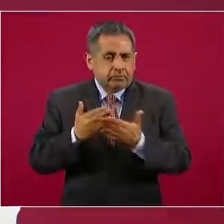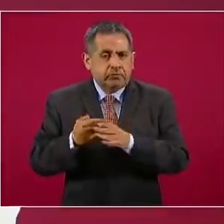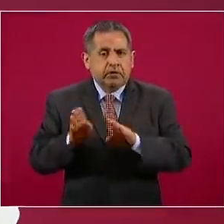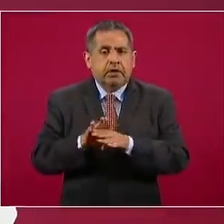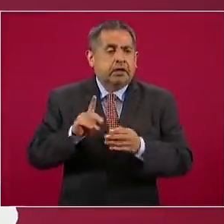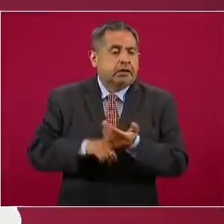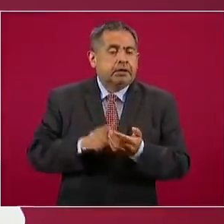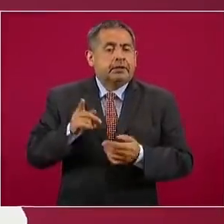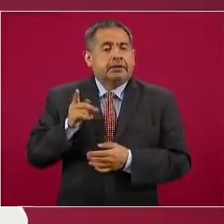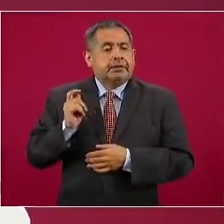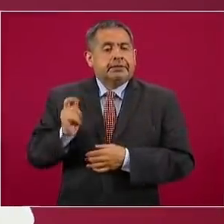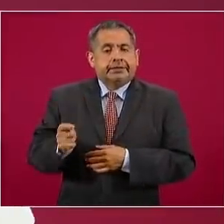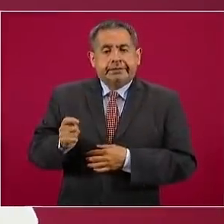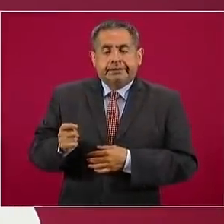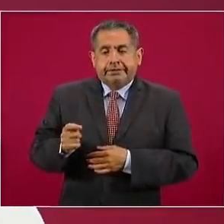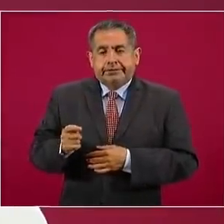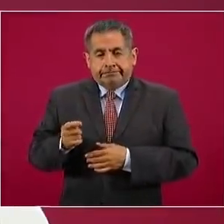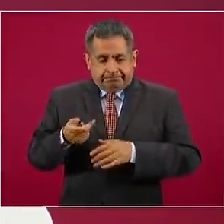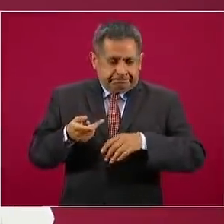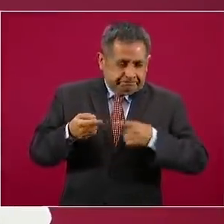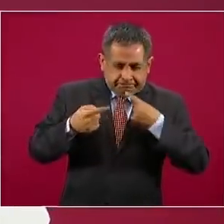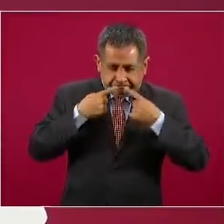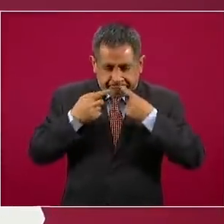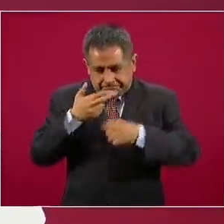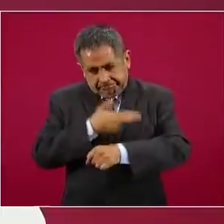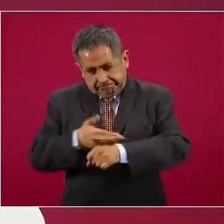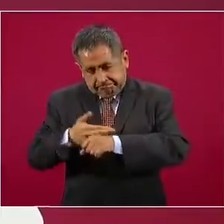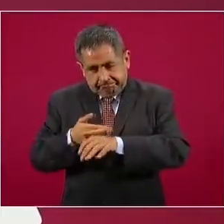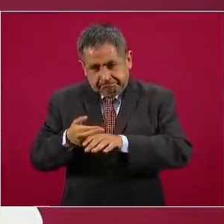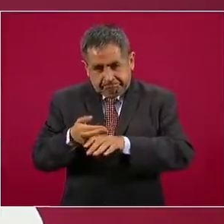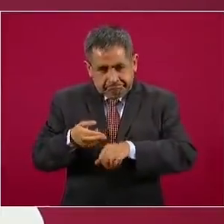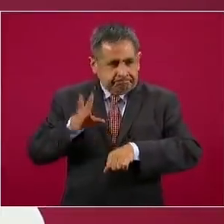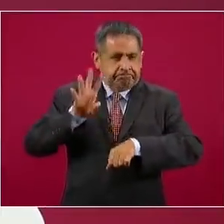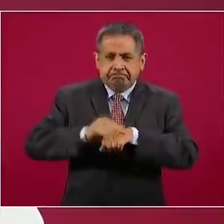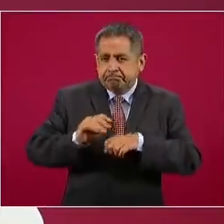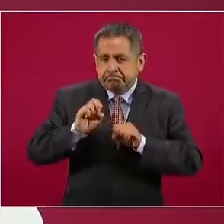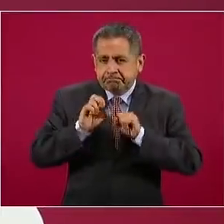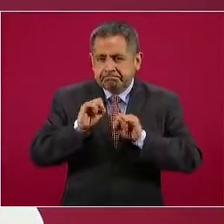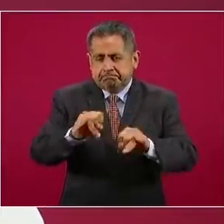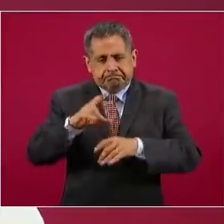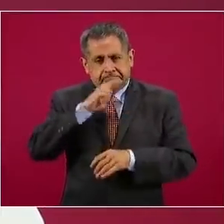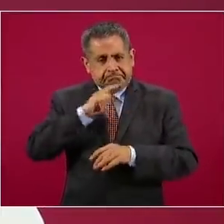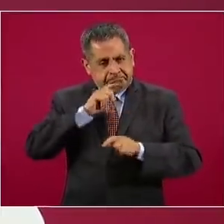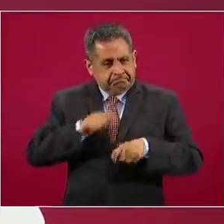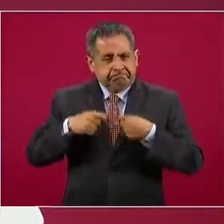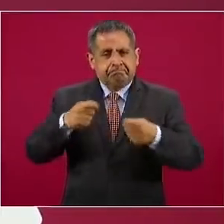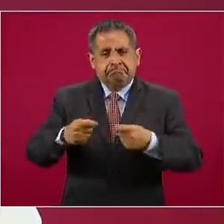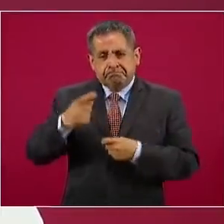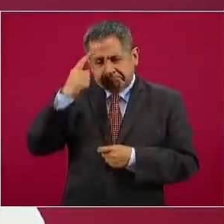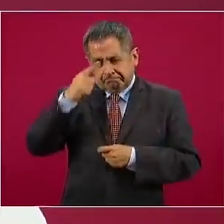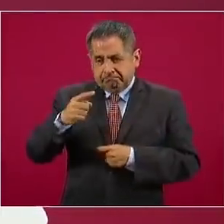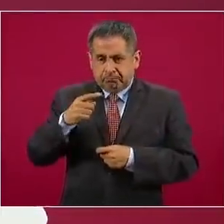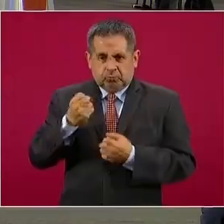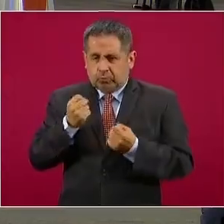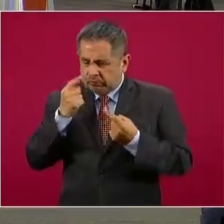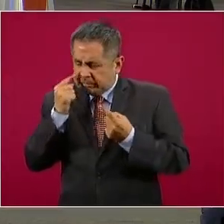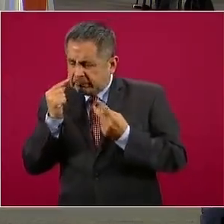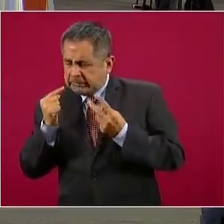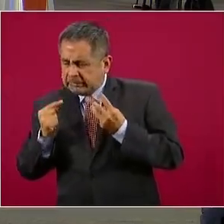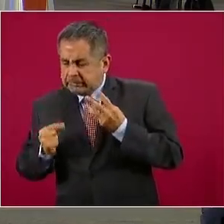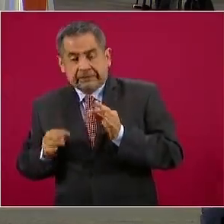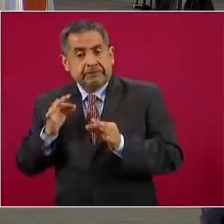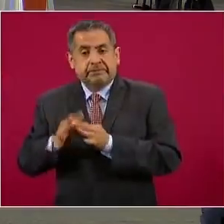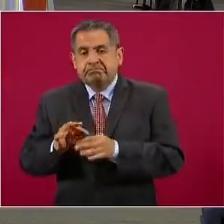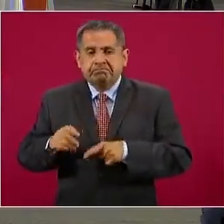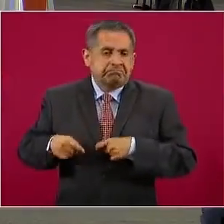histórico estudio clínico una autorización rápida, una autorización muy rigurosa. El proceso